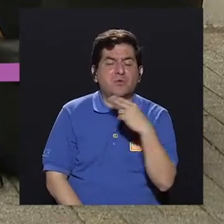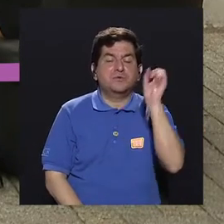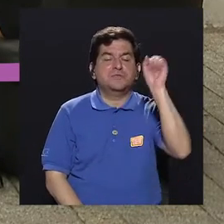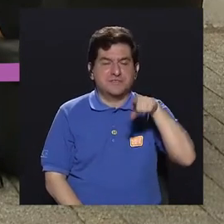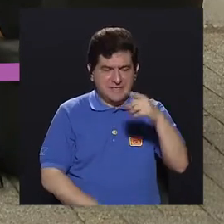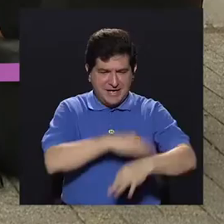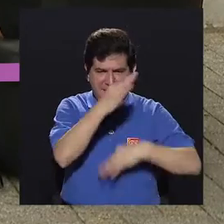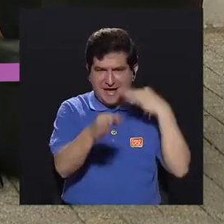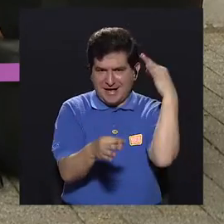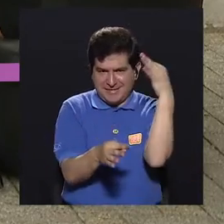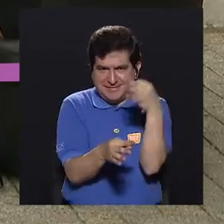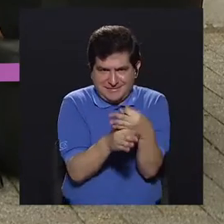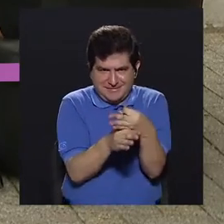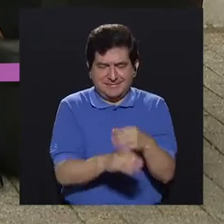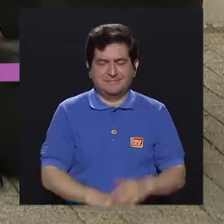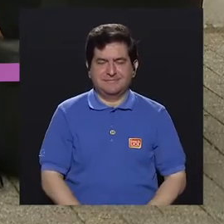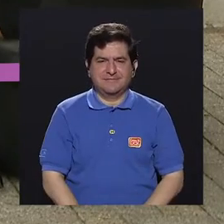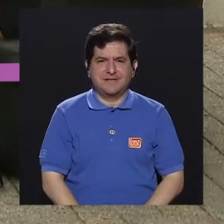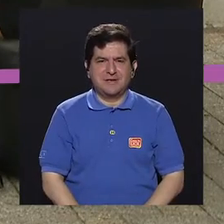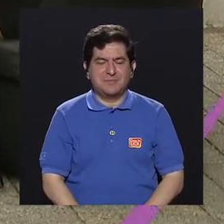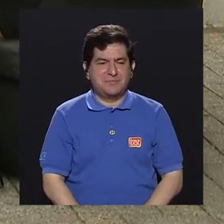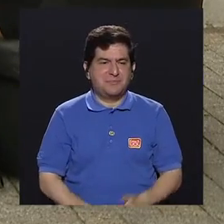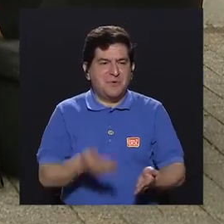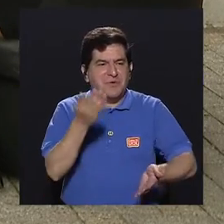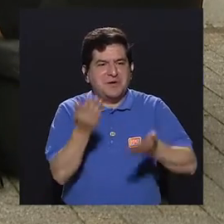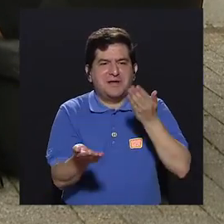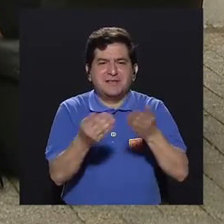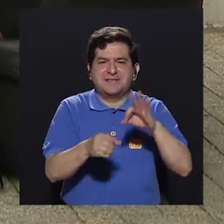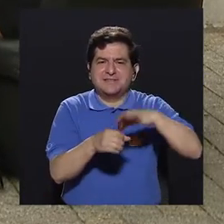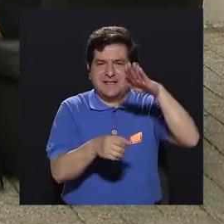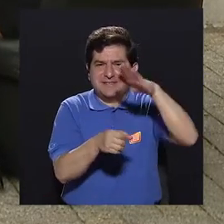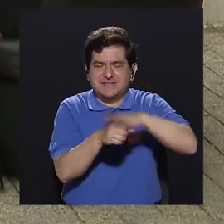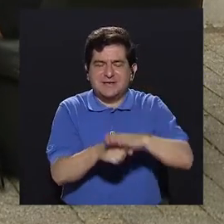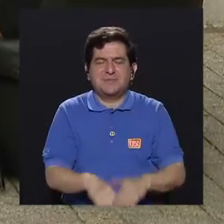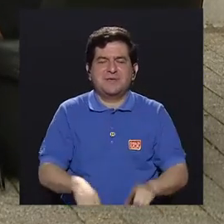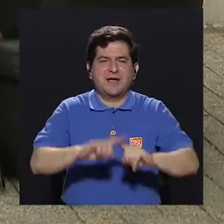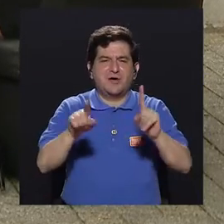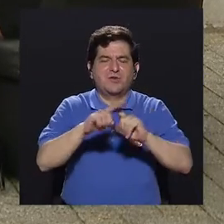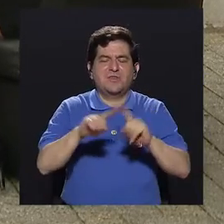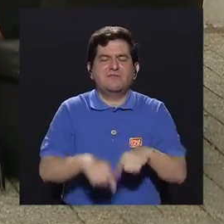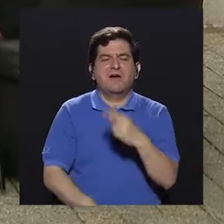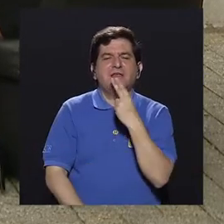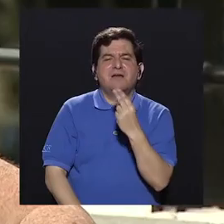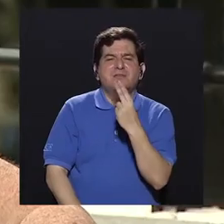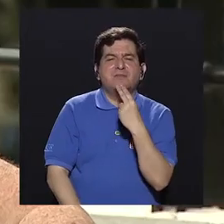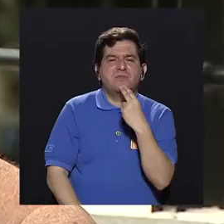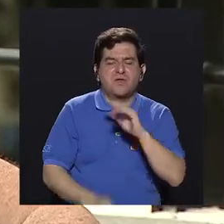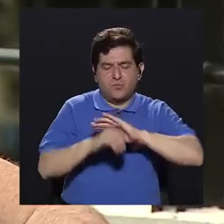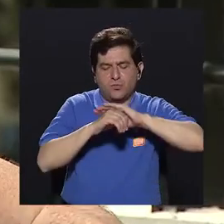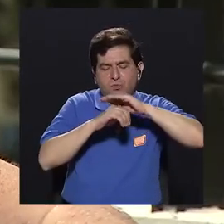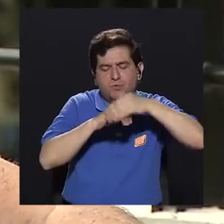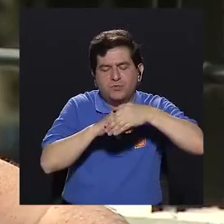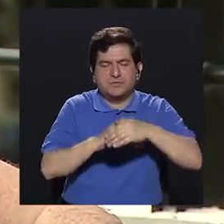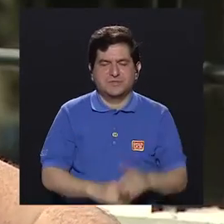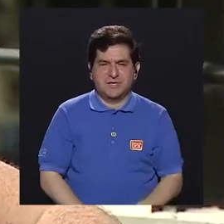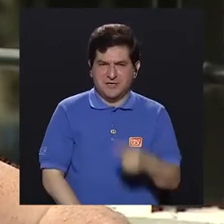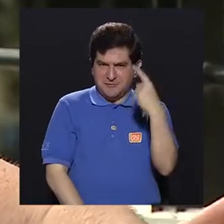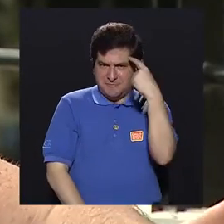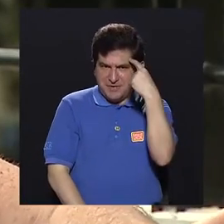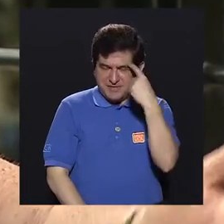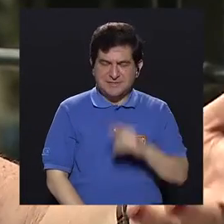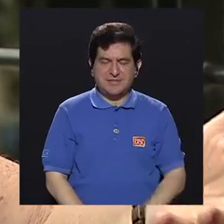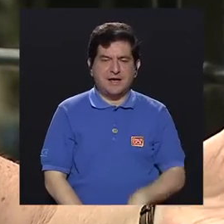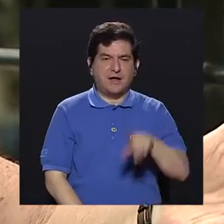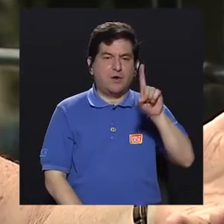esa forma, digamos, de cubrir la semilla con caramelos y estas cosas. Entonces, imagínense que si